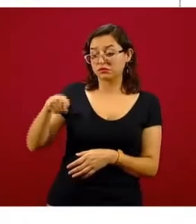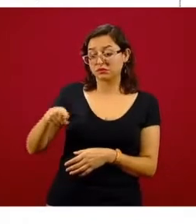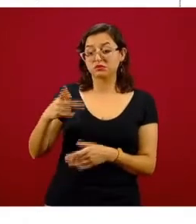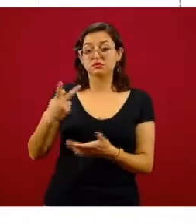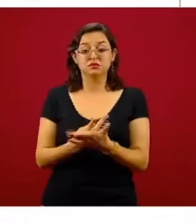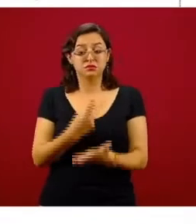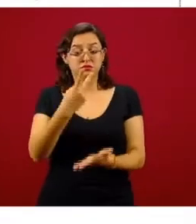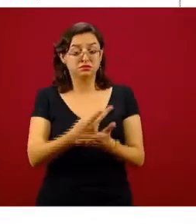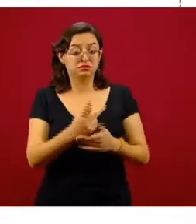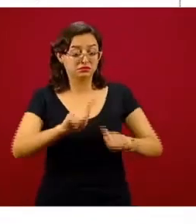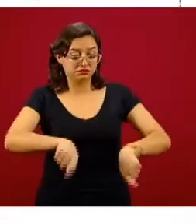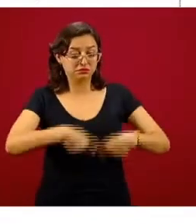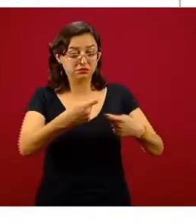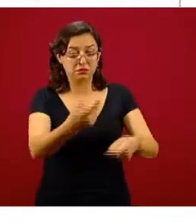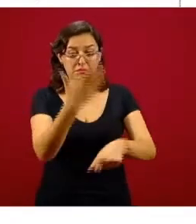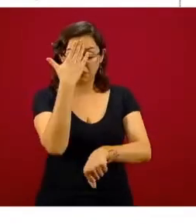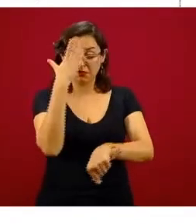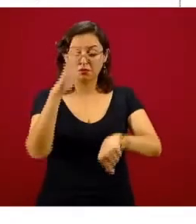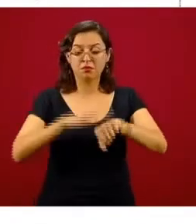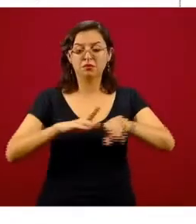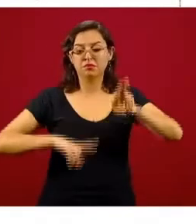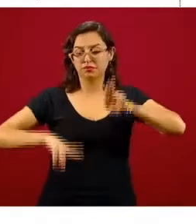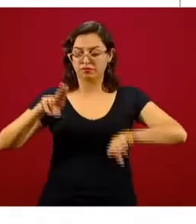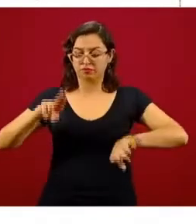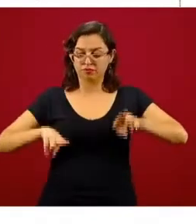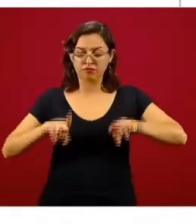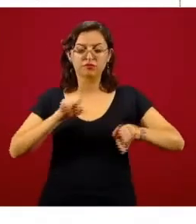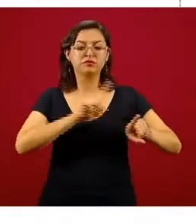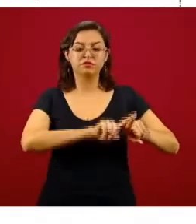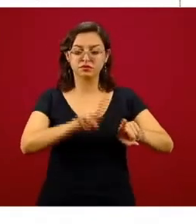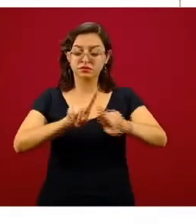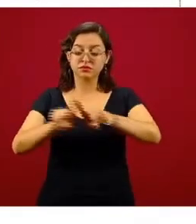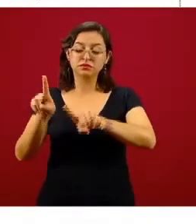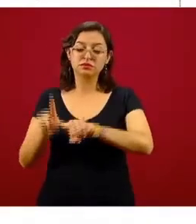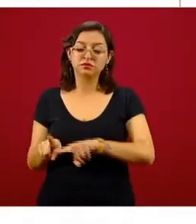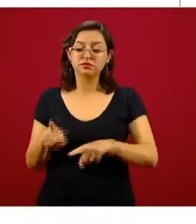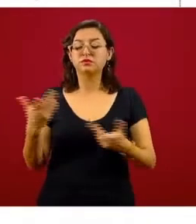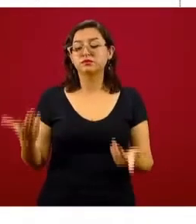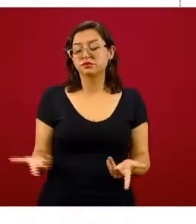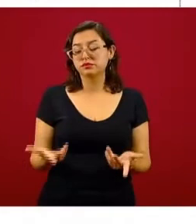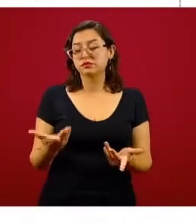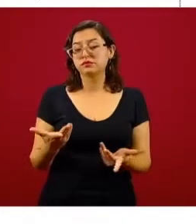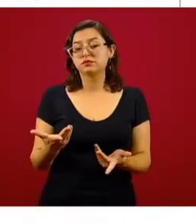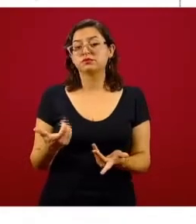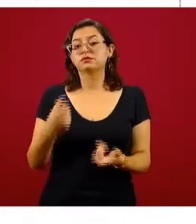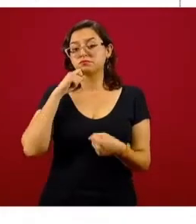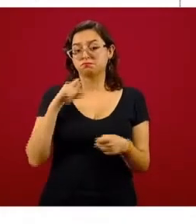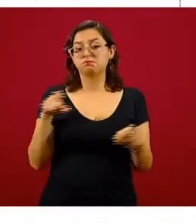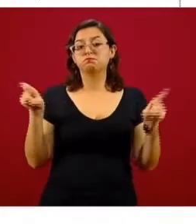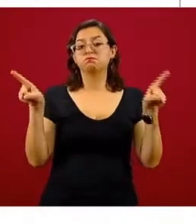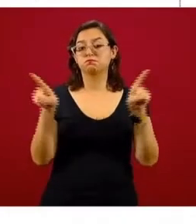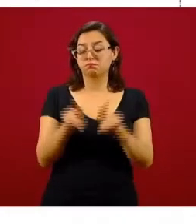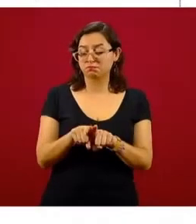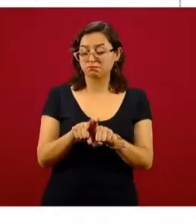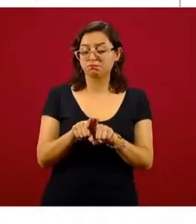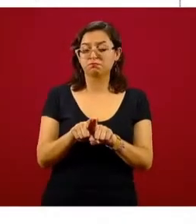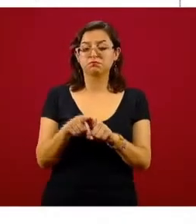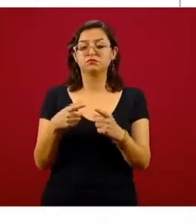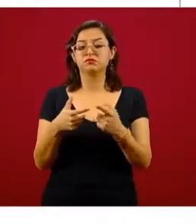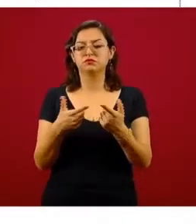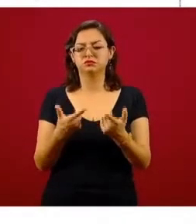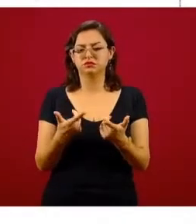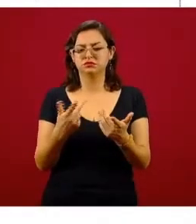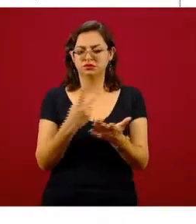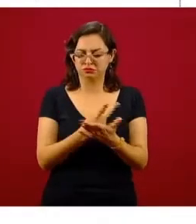que tiene diferentes grados, se trata de una condecoración que además establece cuáles son las